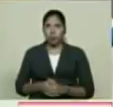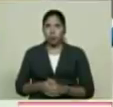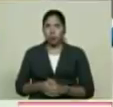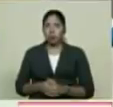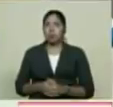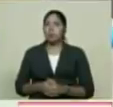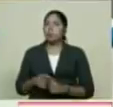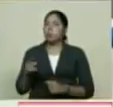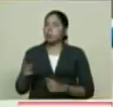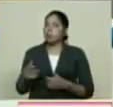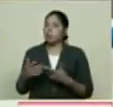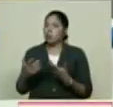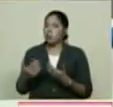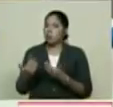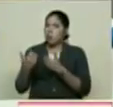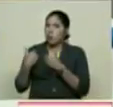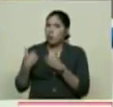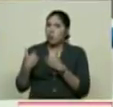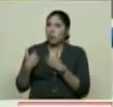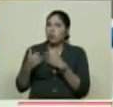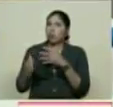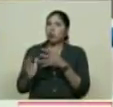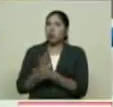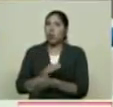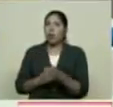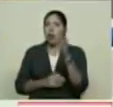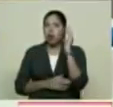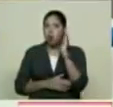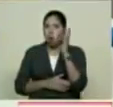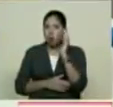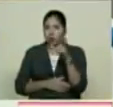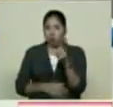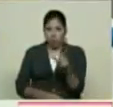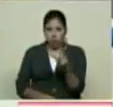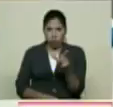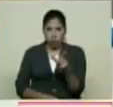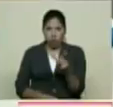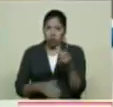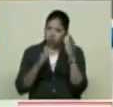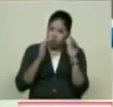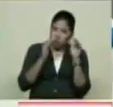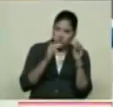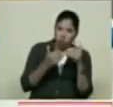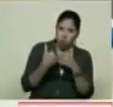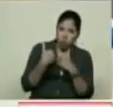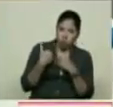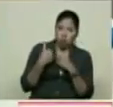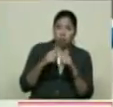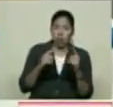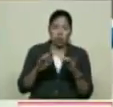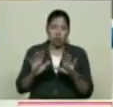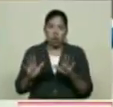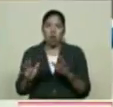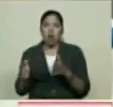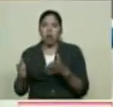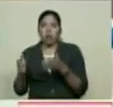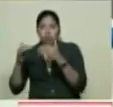Sumamente importante Con el tema Del congreso De la juventud Del partido Bueno Allá hay una casa De la treta construida